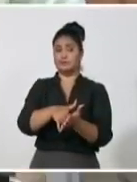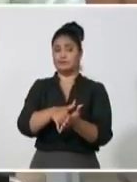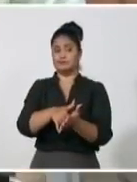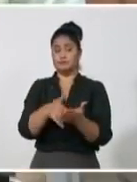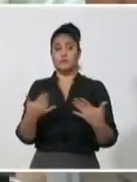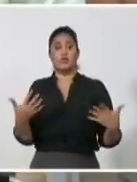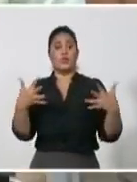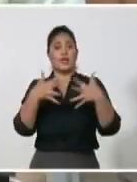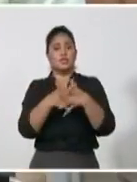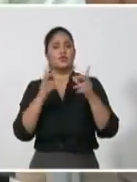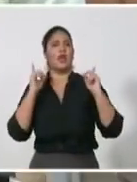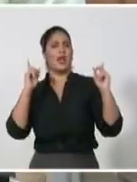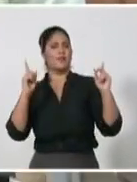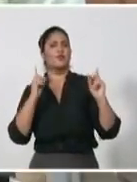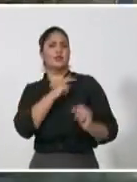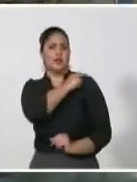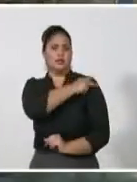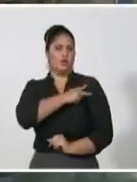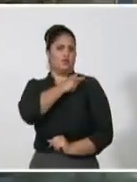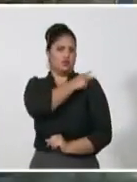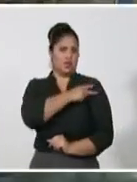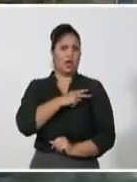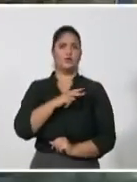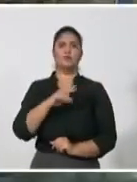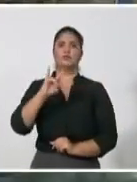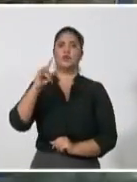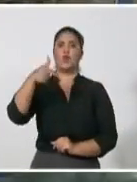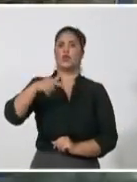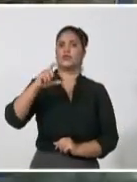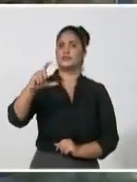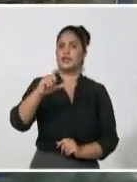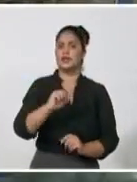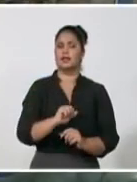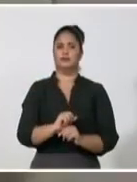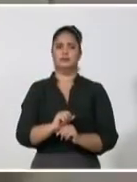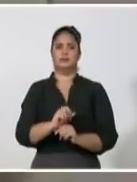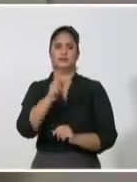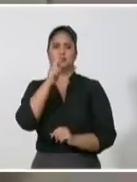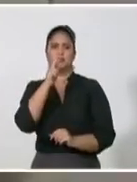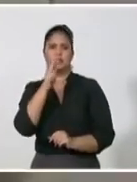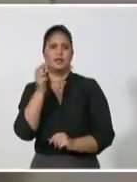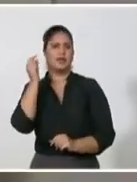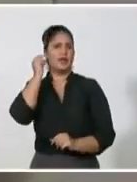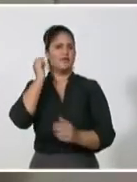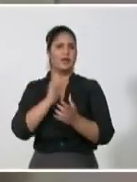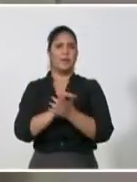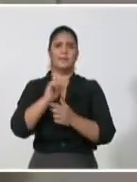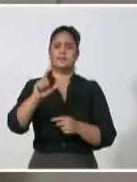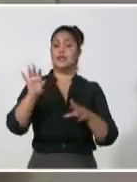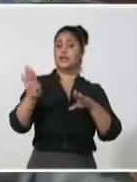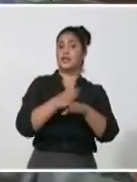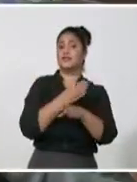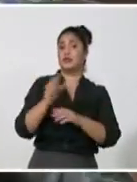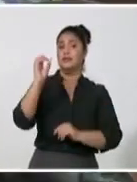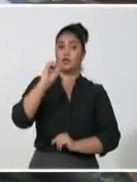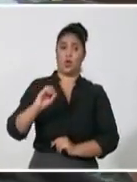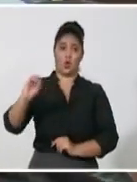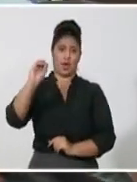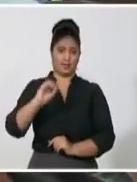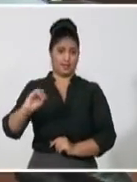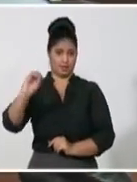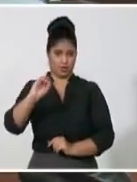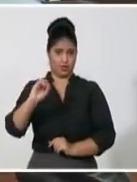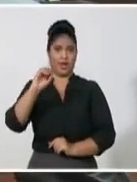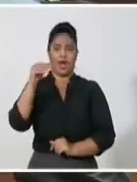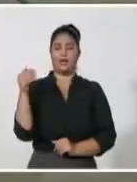política de cuadros del partido, la UJC, las organizaciones de masas, el Estado y el gobierno, que se presentará durante la sesión dominical de este